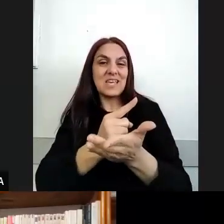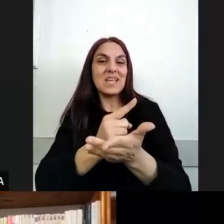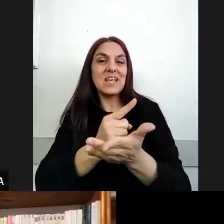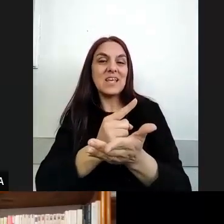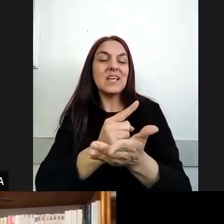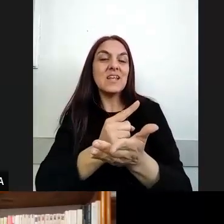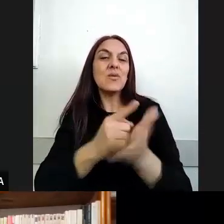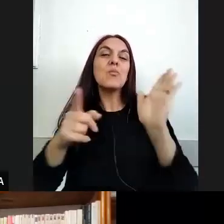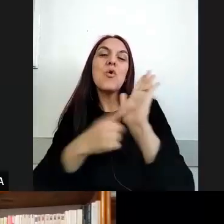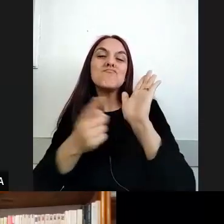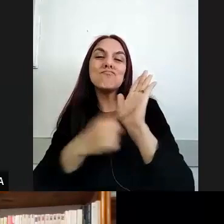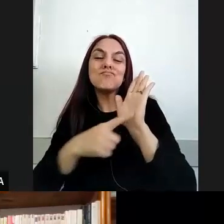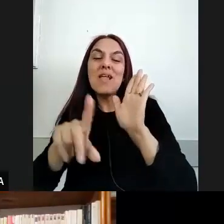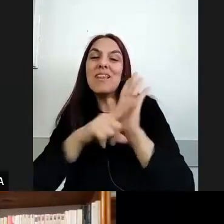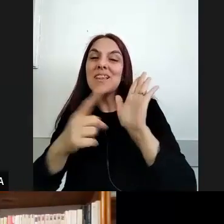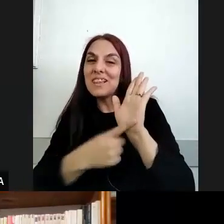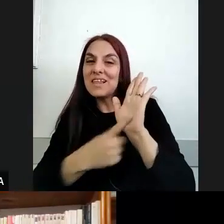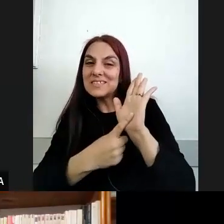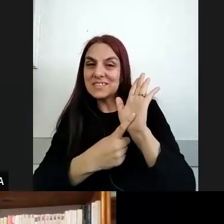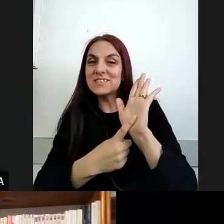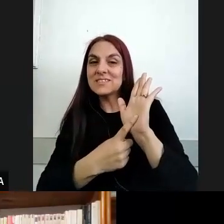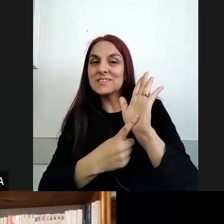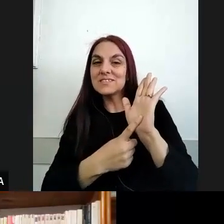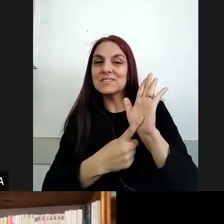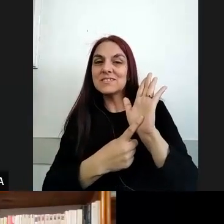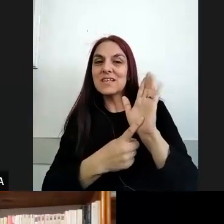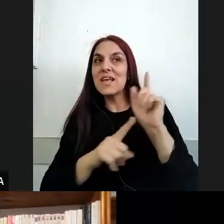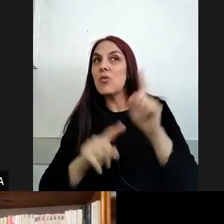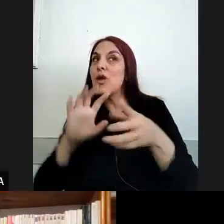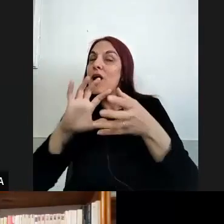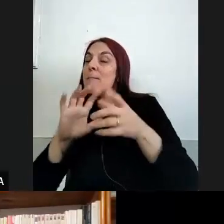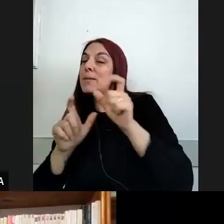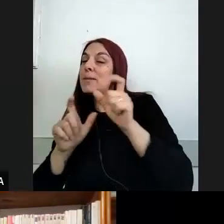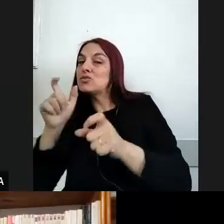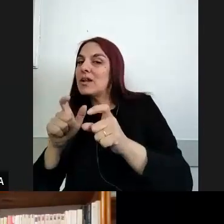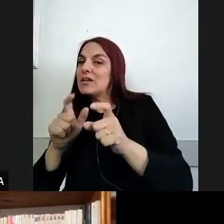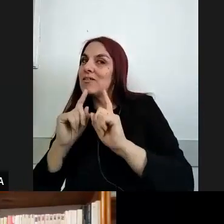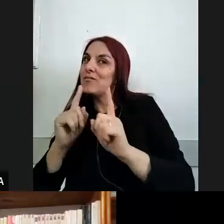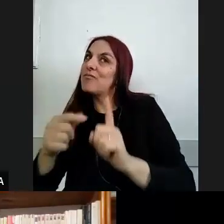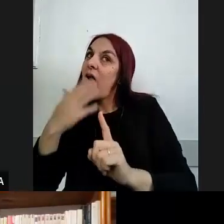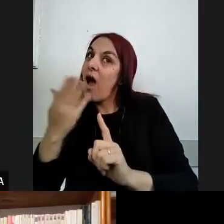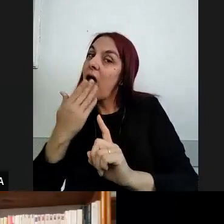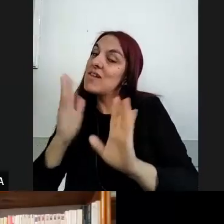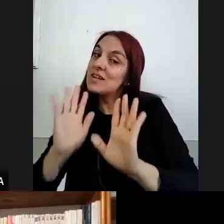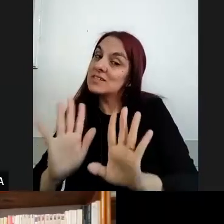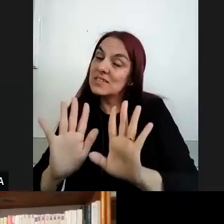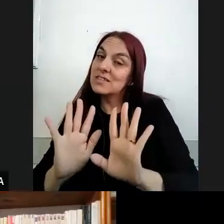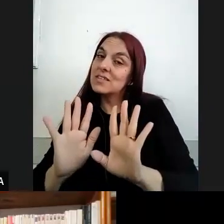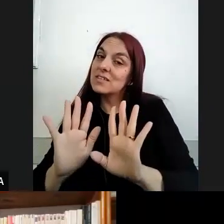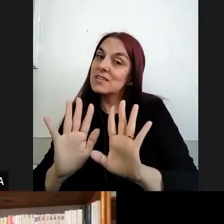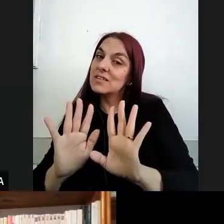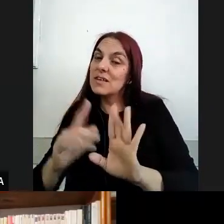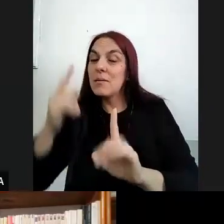marcos de los que en muchos sentidos y en algunos discursos todavía por allí que uno escucha suponen ¿no? un